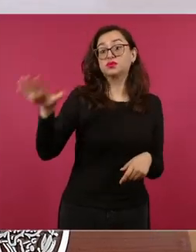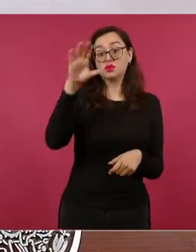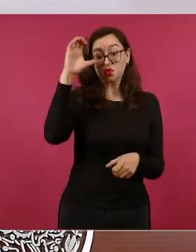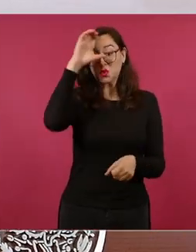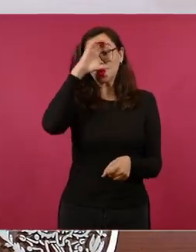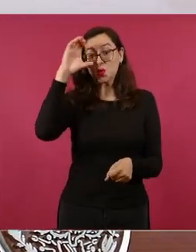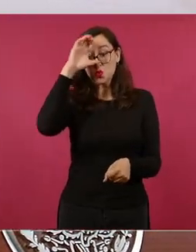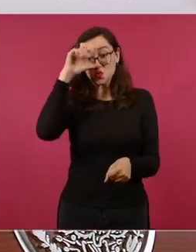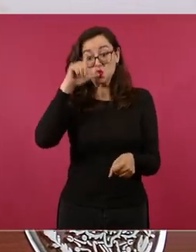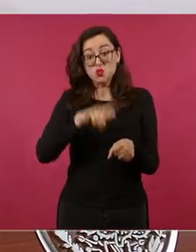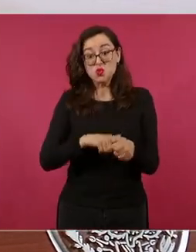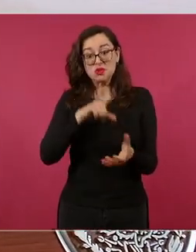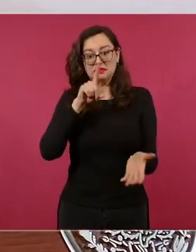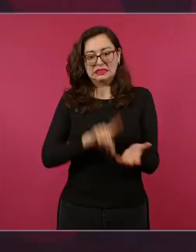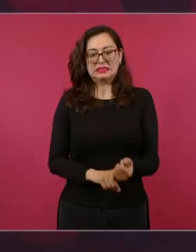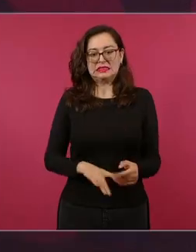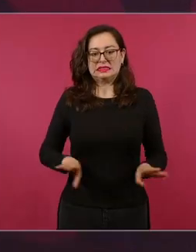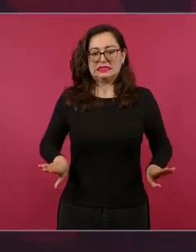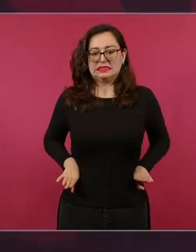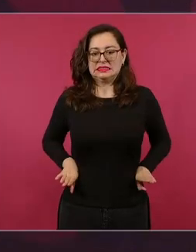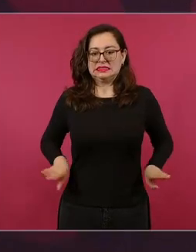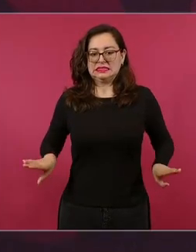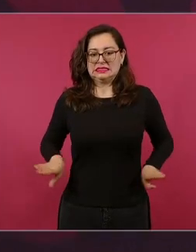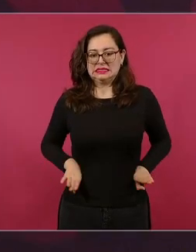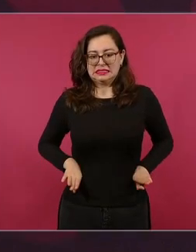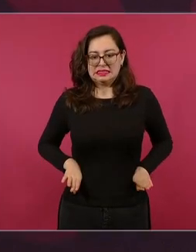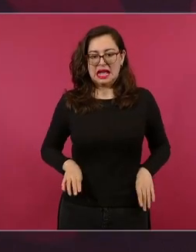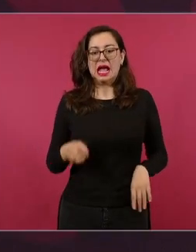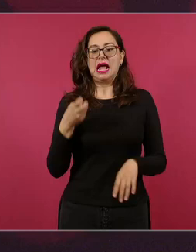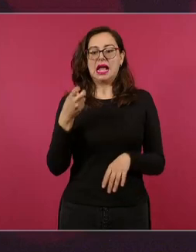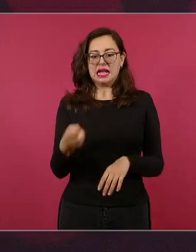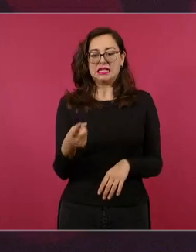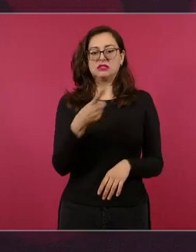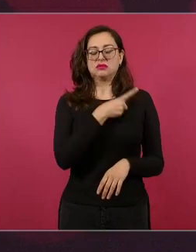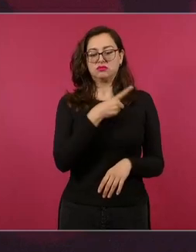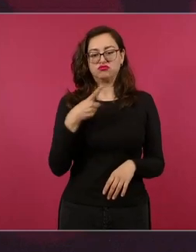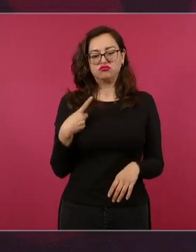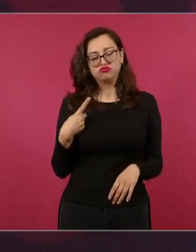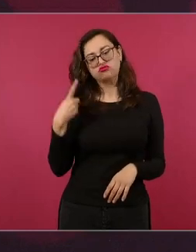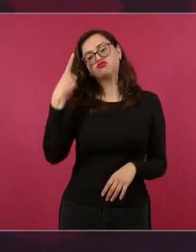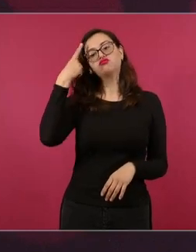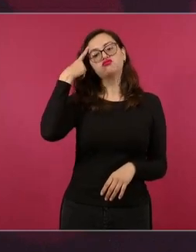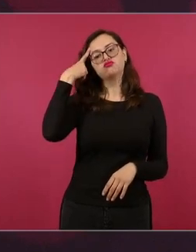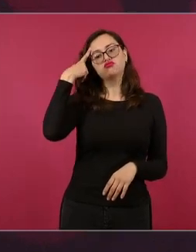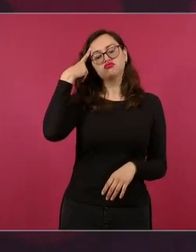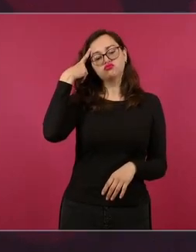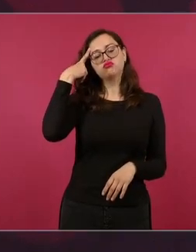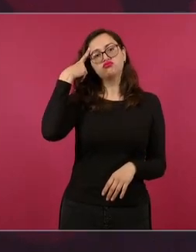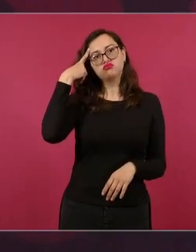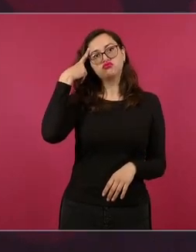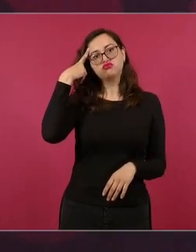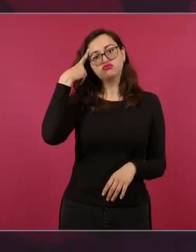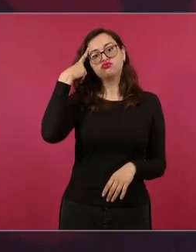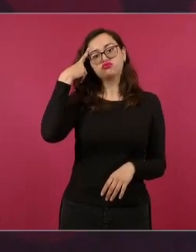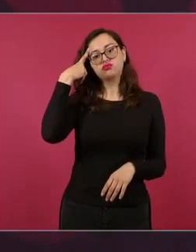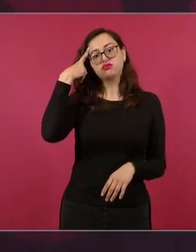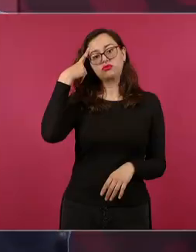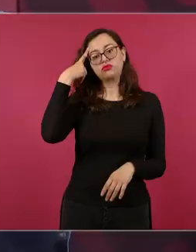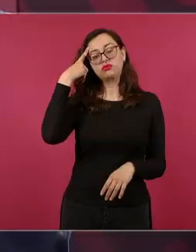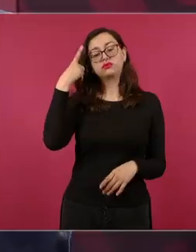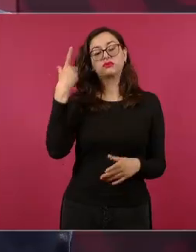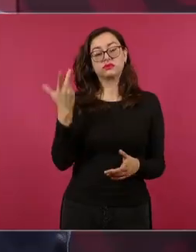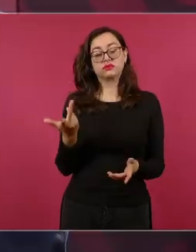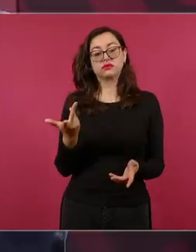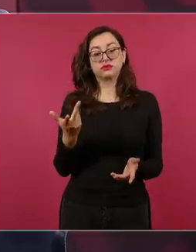es algo que debe tomarse en cuenta porque tenemos el ejemplo de lo que